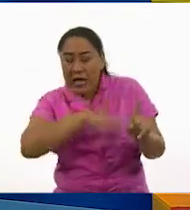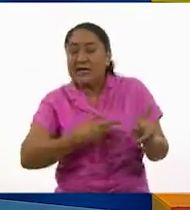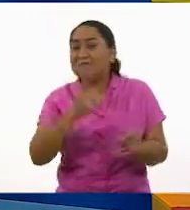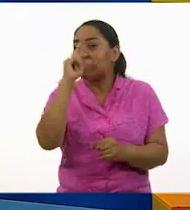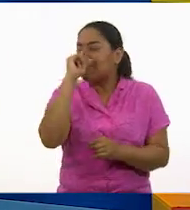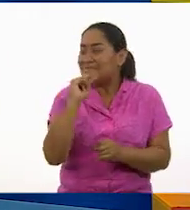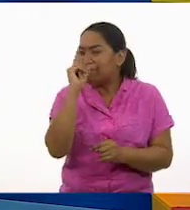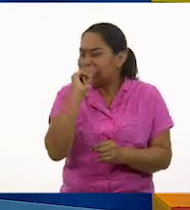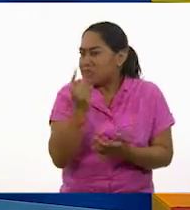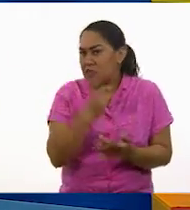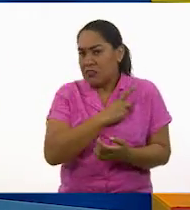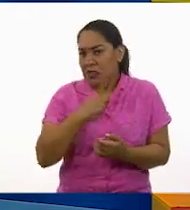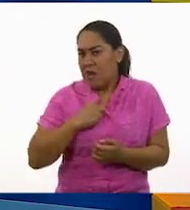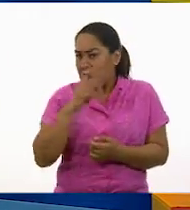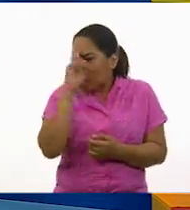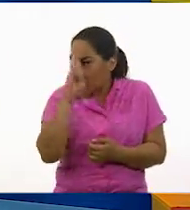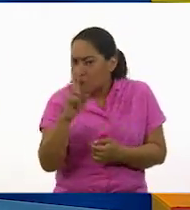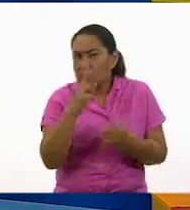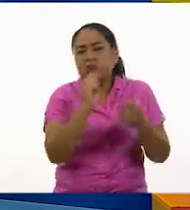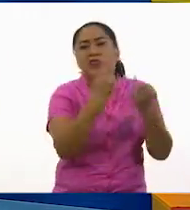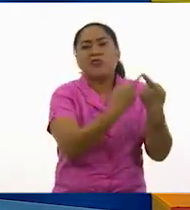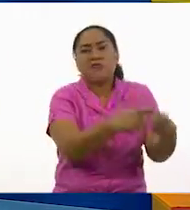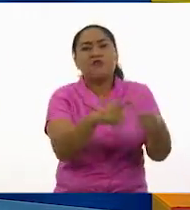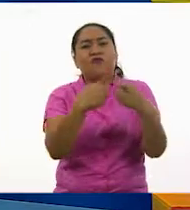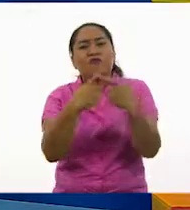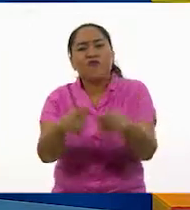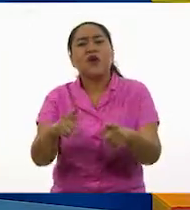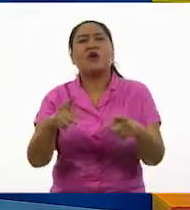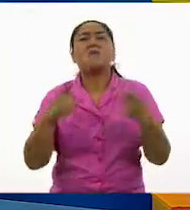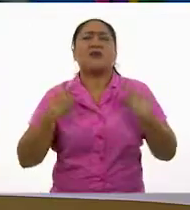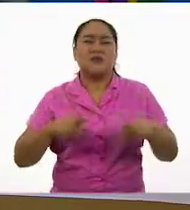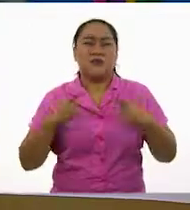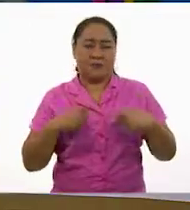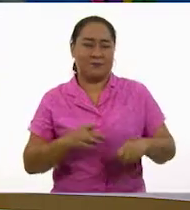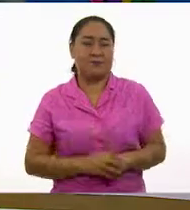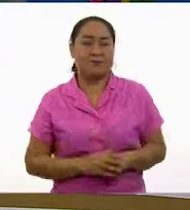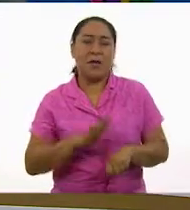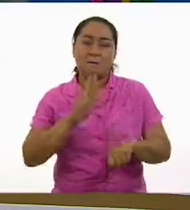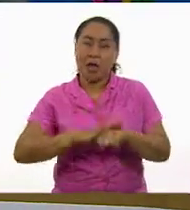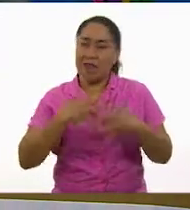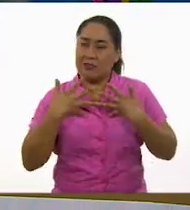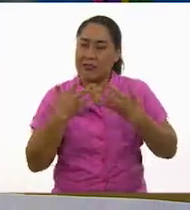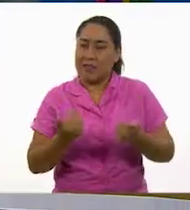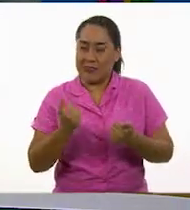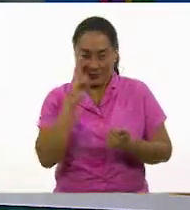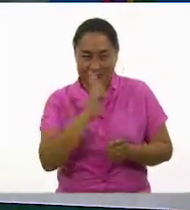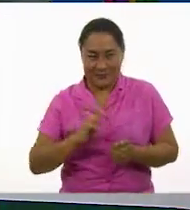respetar la diversidad humana. Para entender mejor esto, veamos el siguiente video.